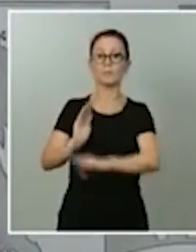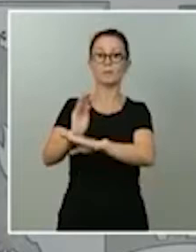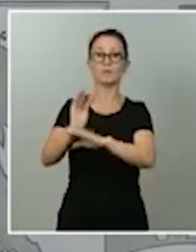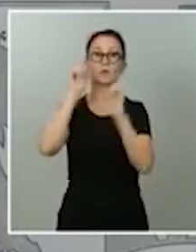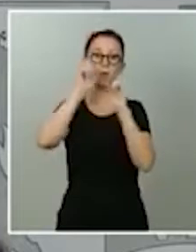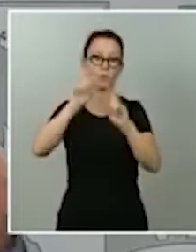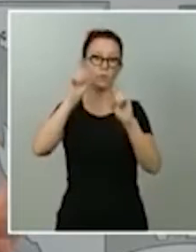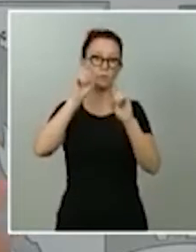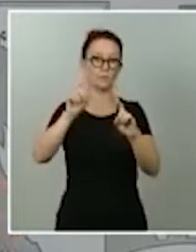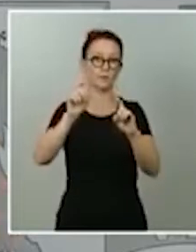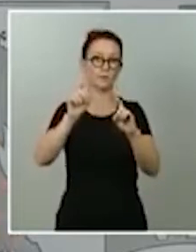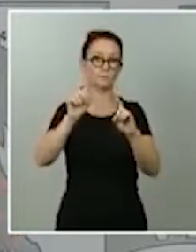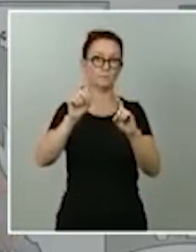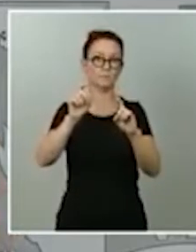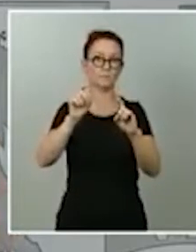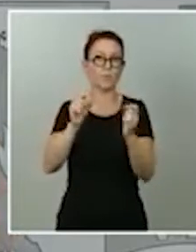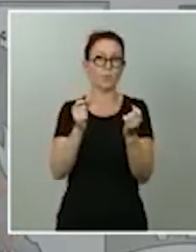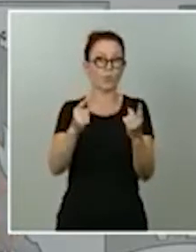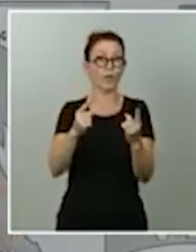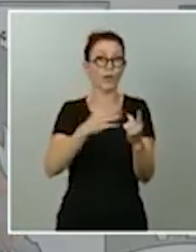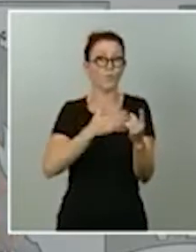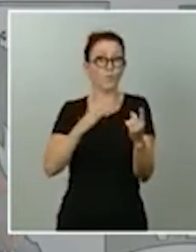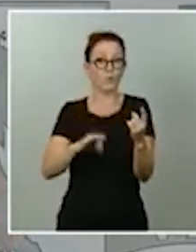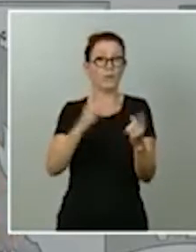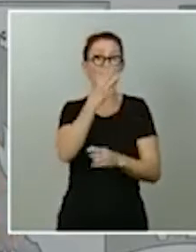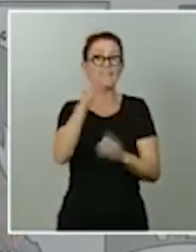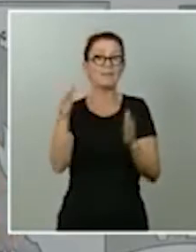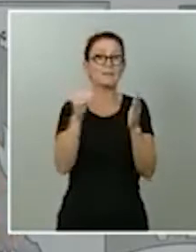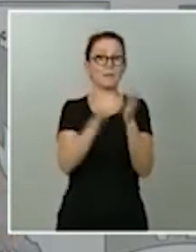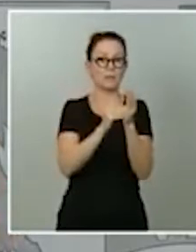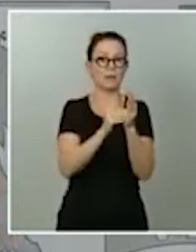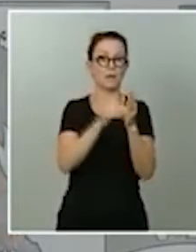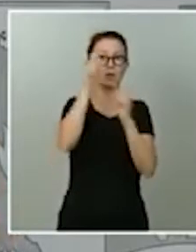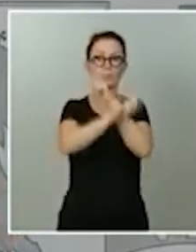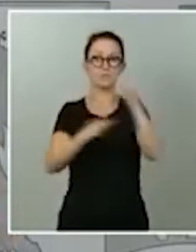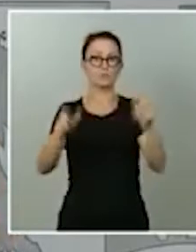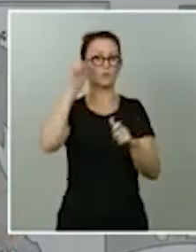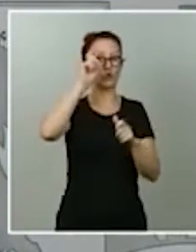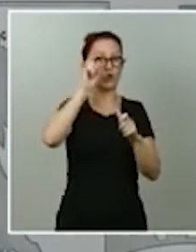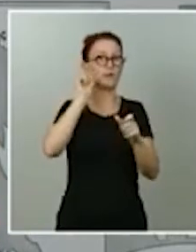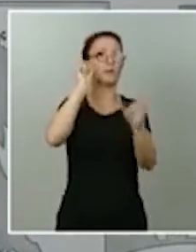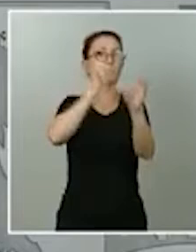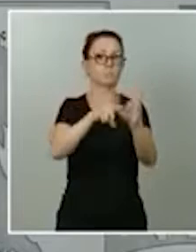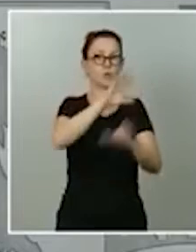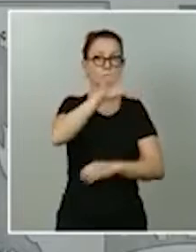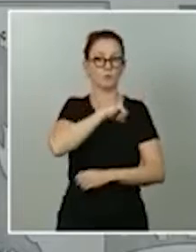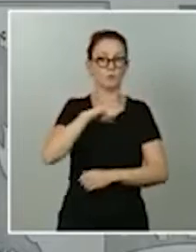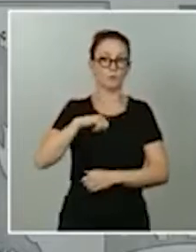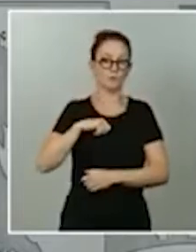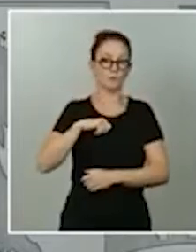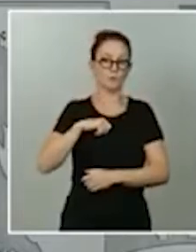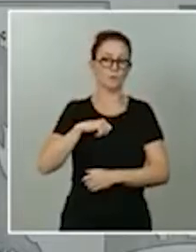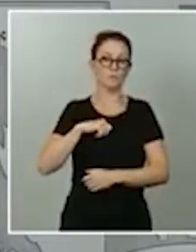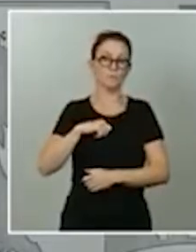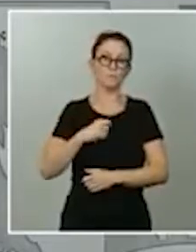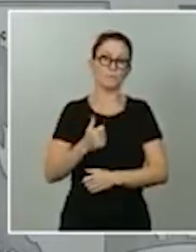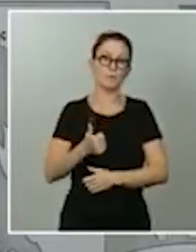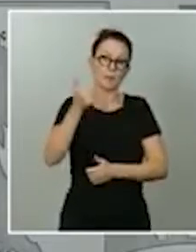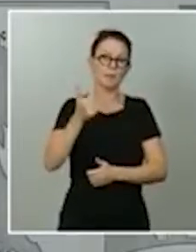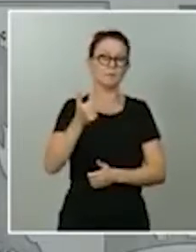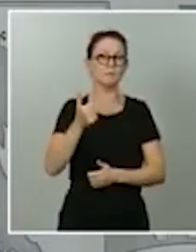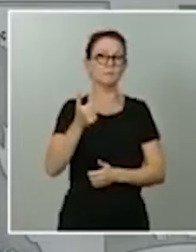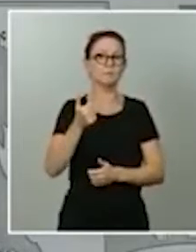que se hayan aumentado en 30.000 el personal docente en las comunidades autónomas. También tengo que decirle, para hacer un poco de patria, que sobre todo, pues gobiernos progresistas,